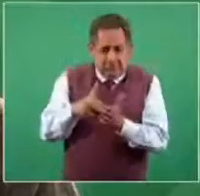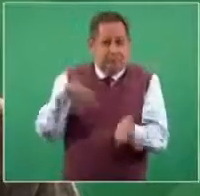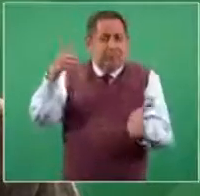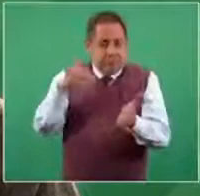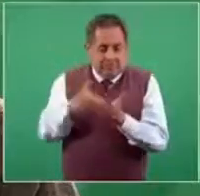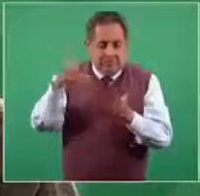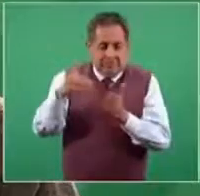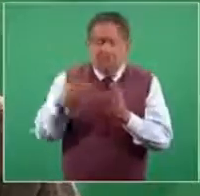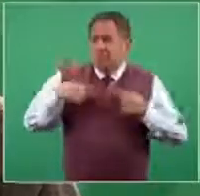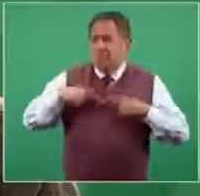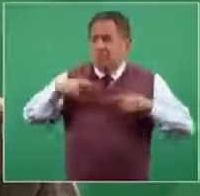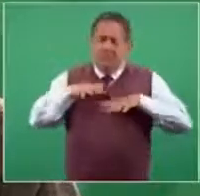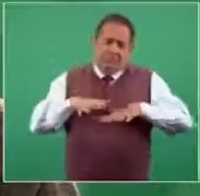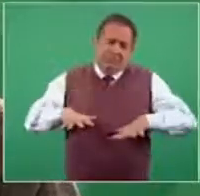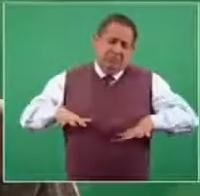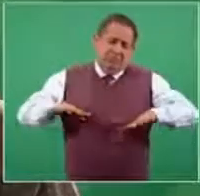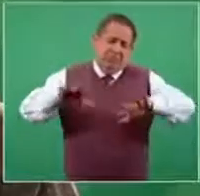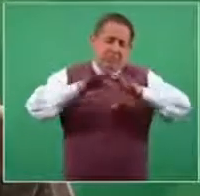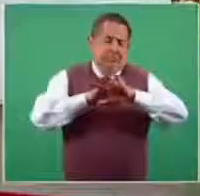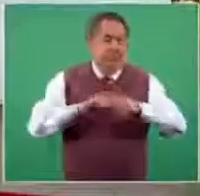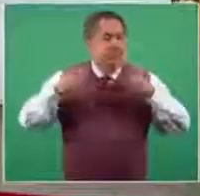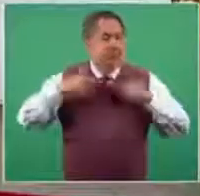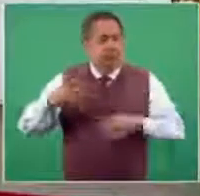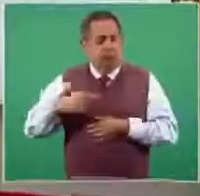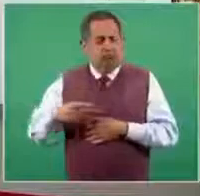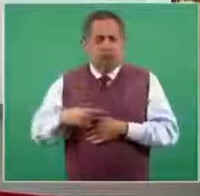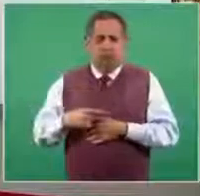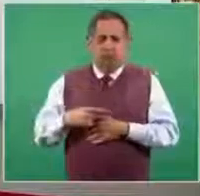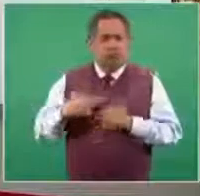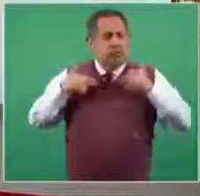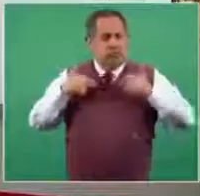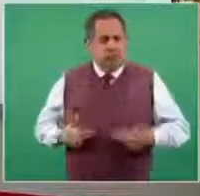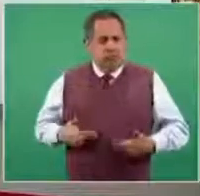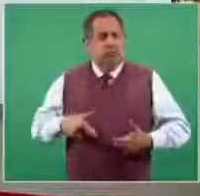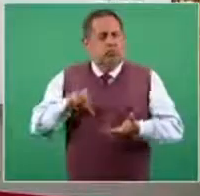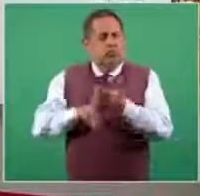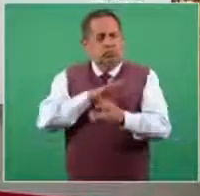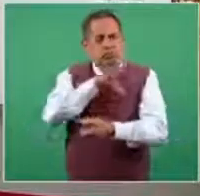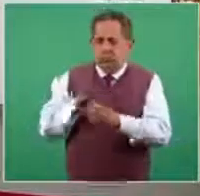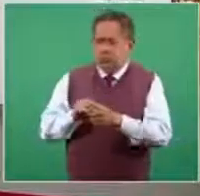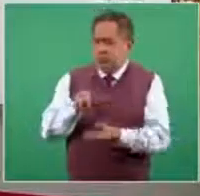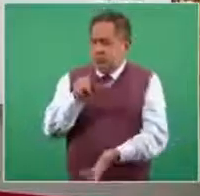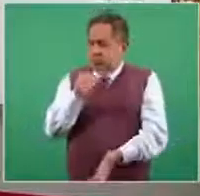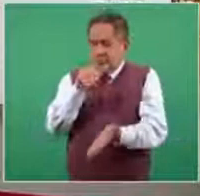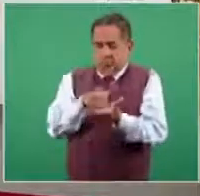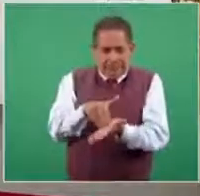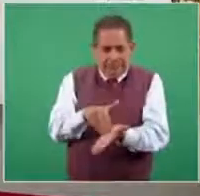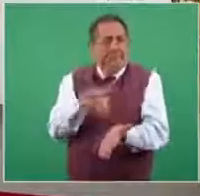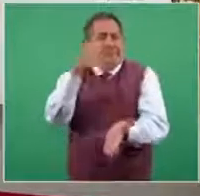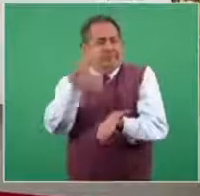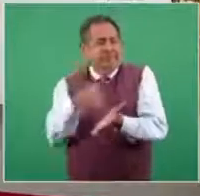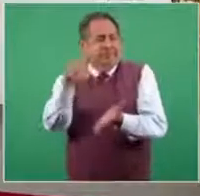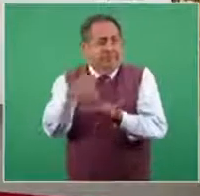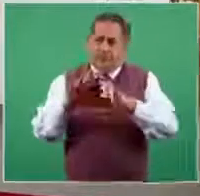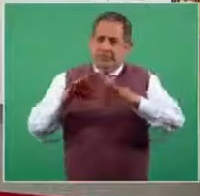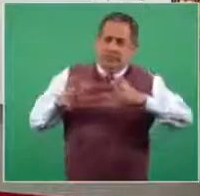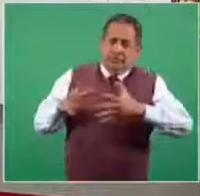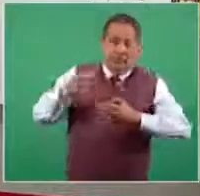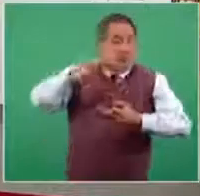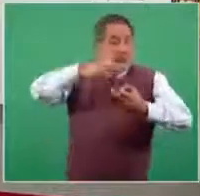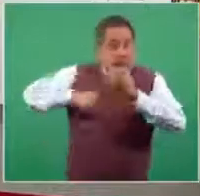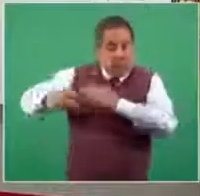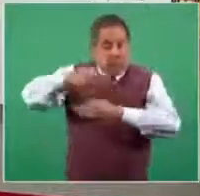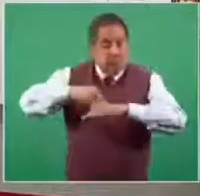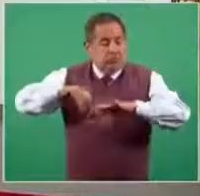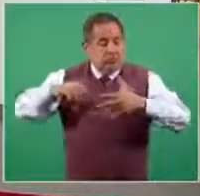especímenes, la especie Homo sapiens sapiens a la que pertenecemos tiene siete mil millones. Todas y todos estamos